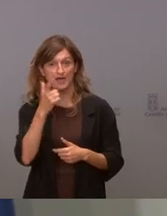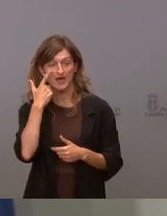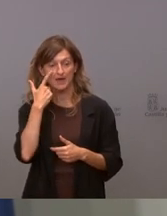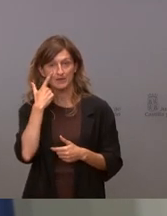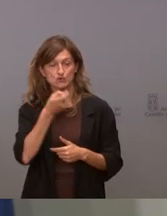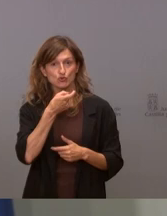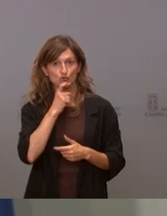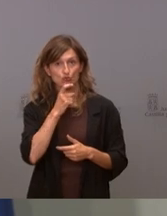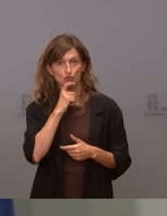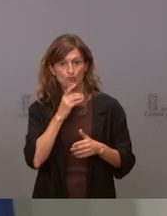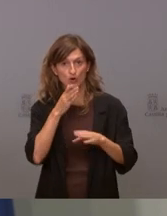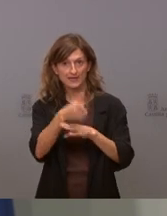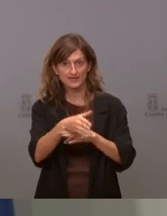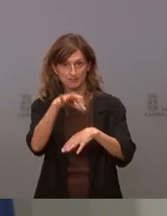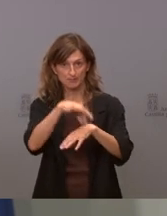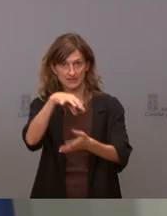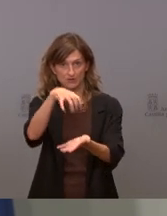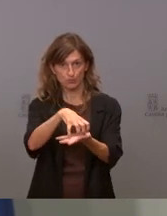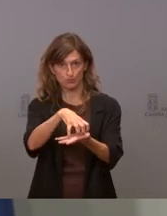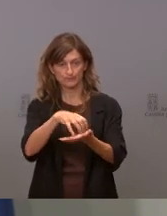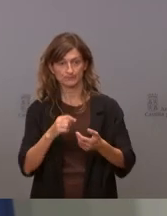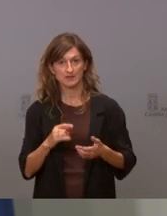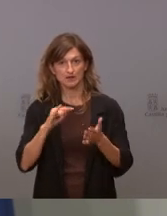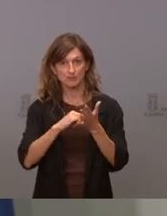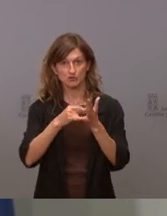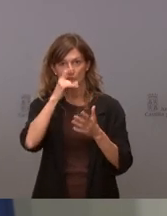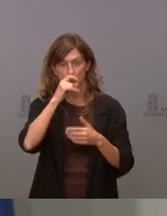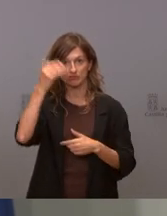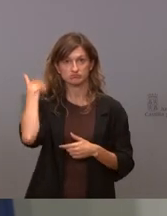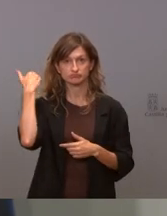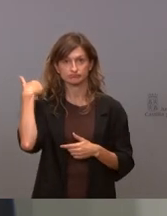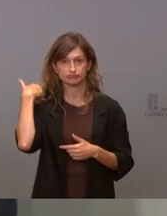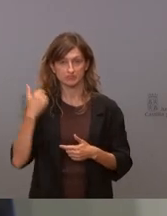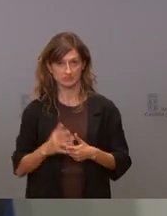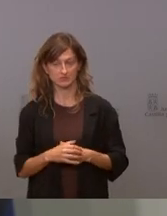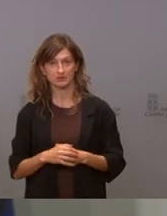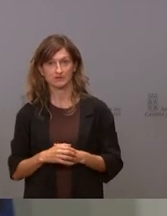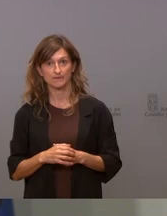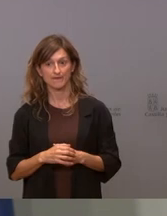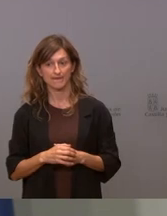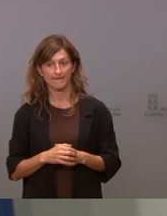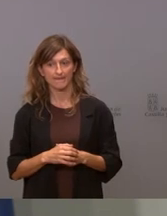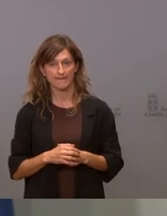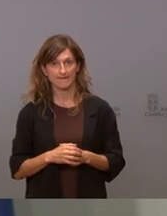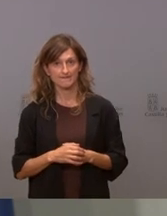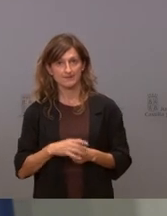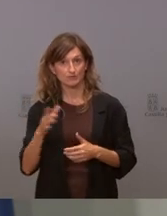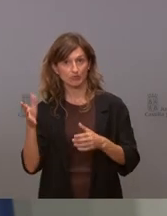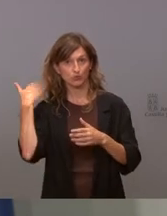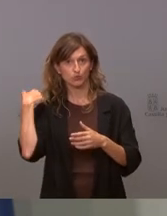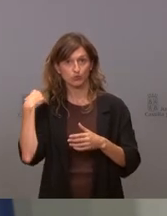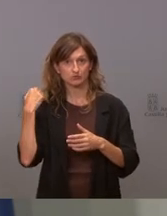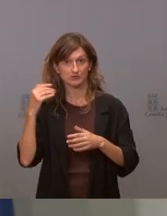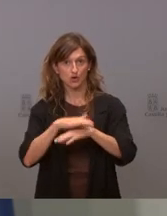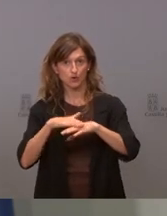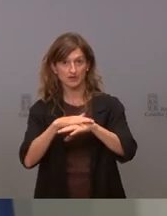había que acudir a los consultorios lo hizo se acuerdan allá en la noche de los tiempos cuando gobernó el Partido Socialista en esta